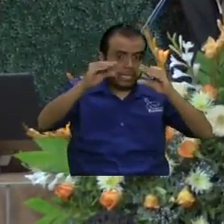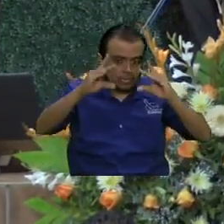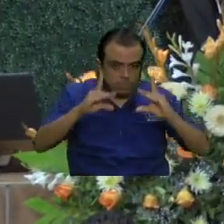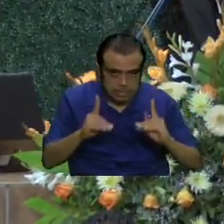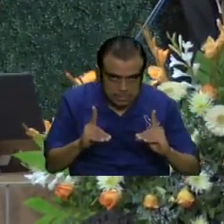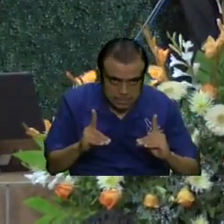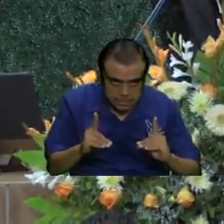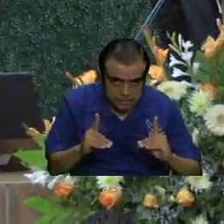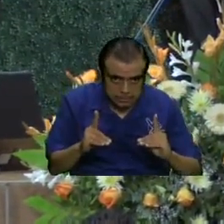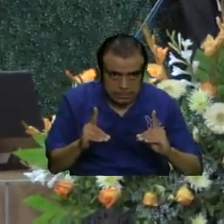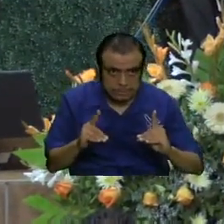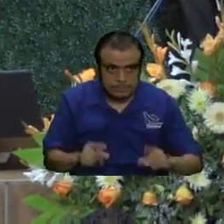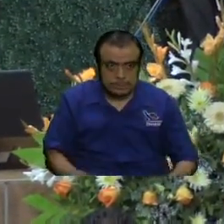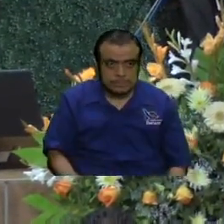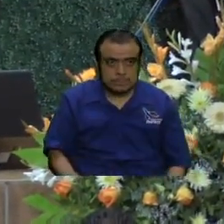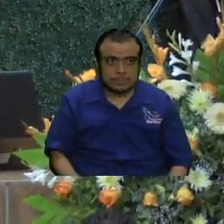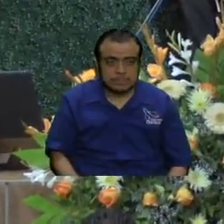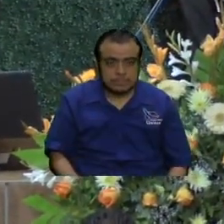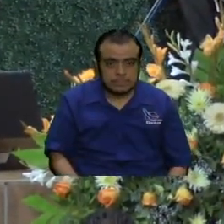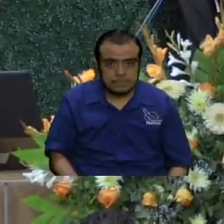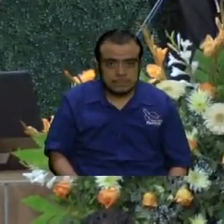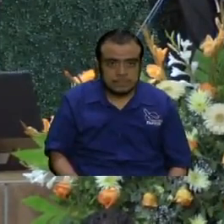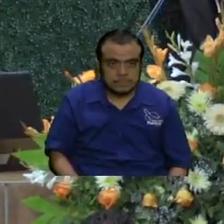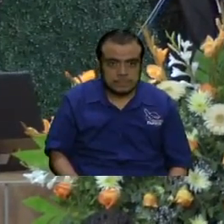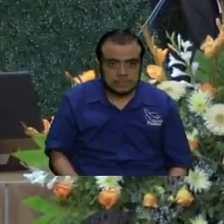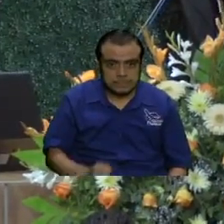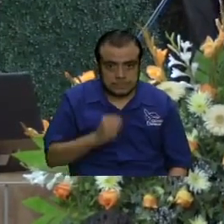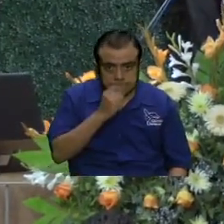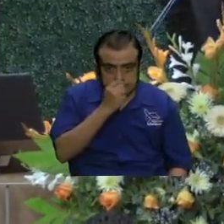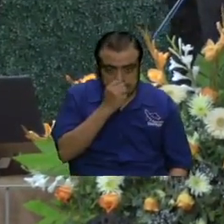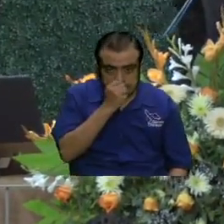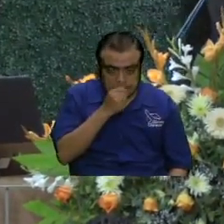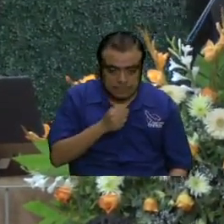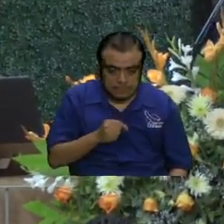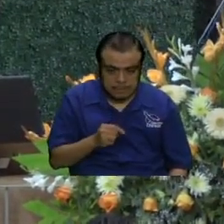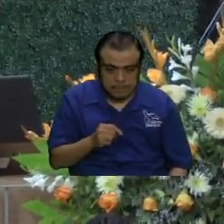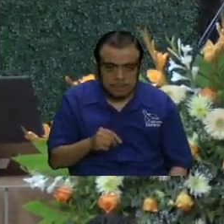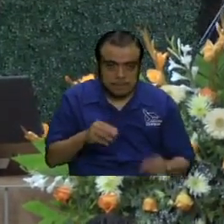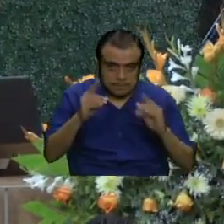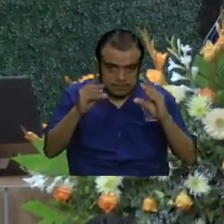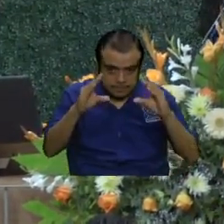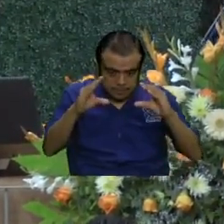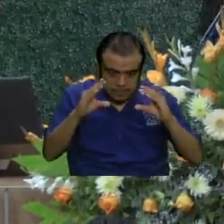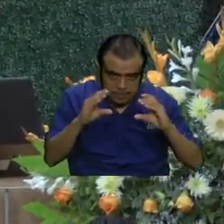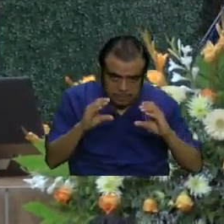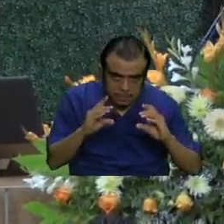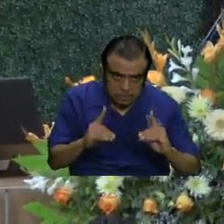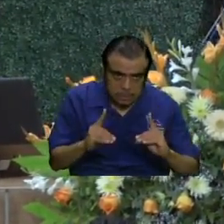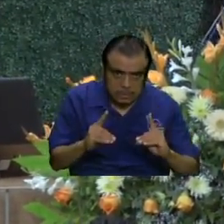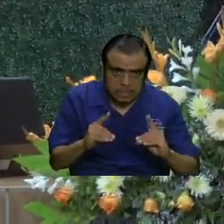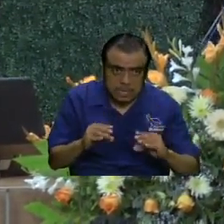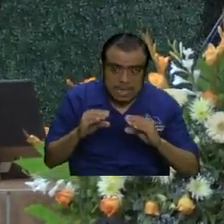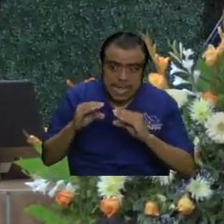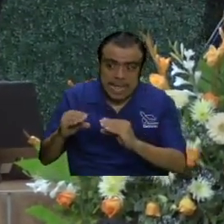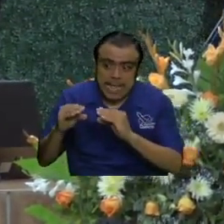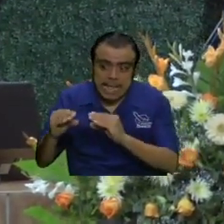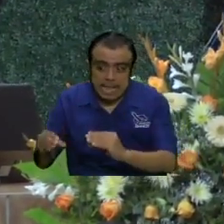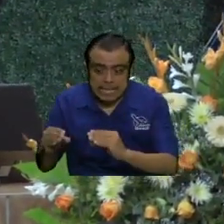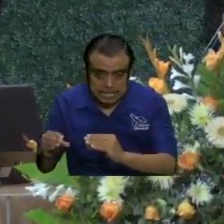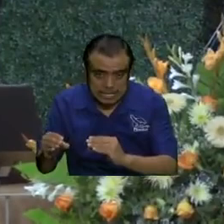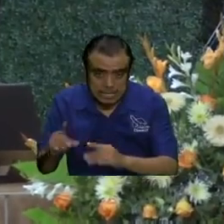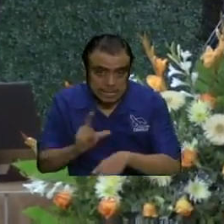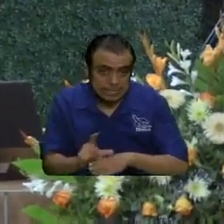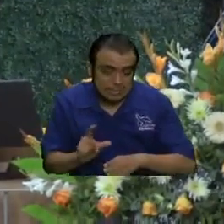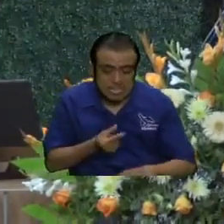ya en tempranas horas de su educación los están enseñando a los niños acerca del tercer